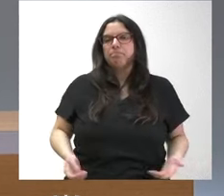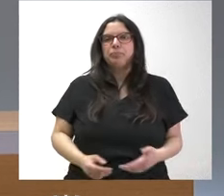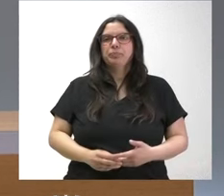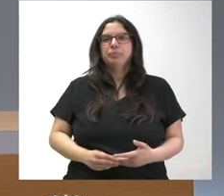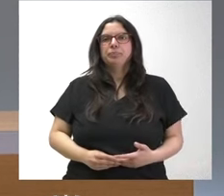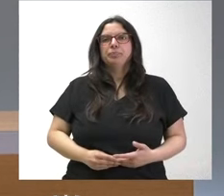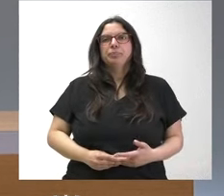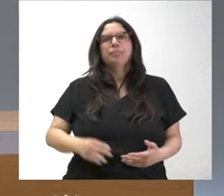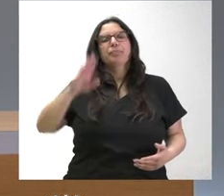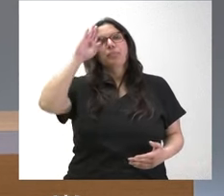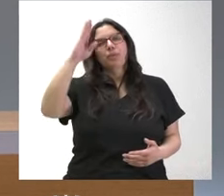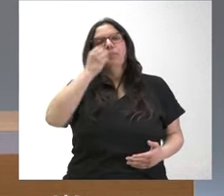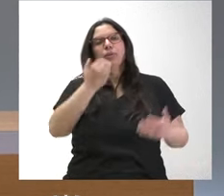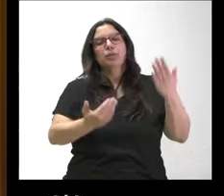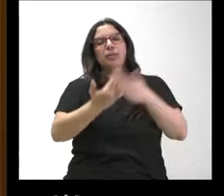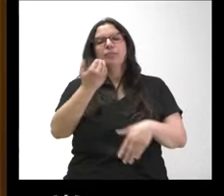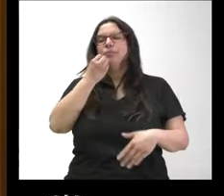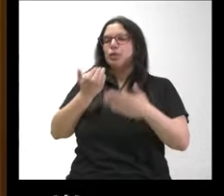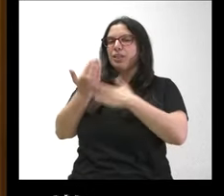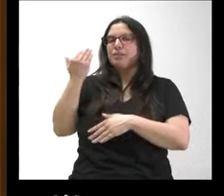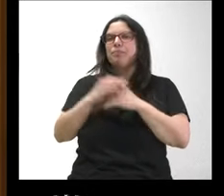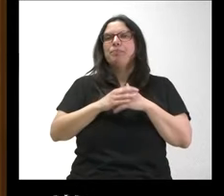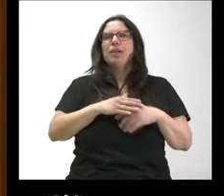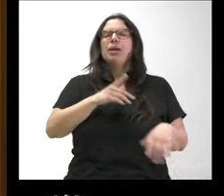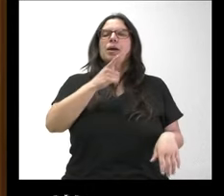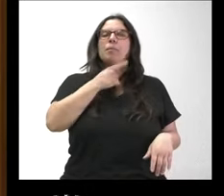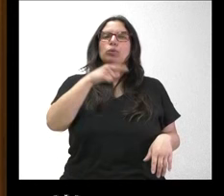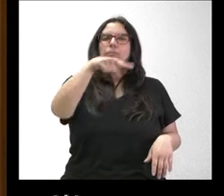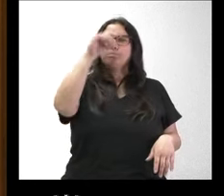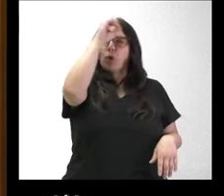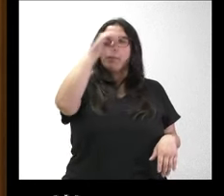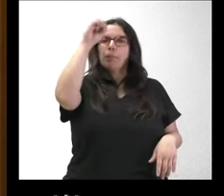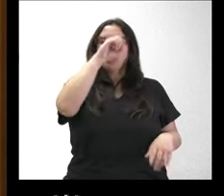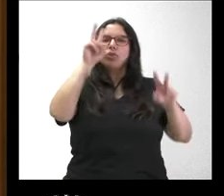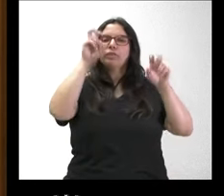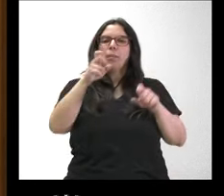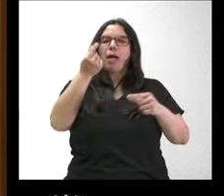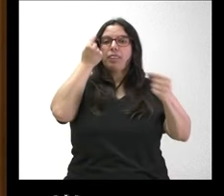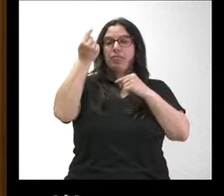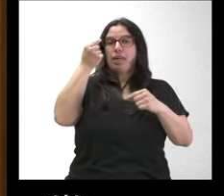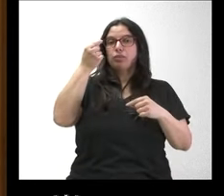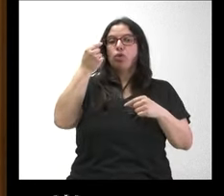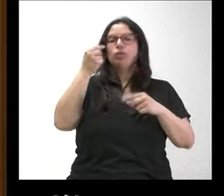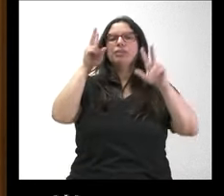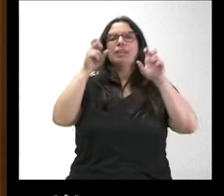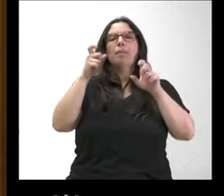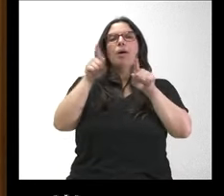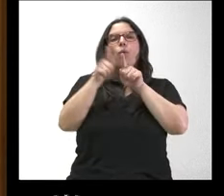Hola, buenos días. Buenos días. Me gustaría una pequeña valoración sobre los datos de exportaciones que se han conocido esta mañana de Castilla y León.